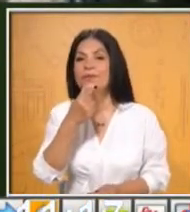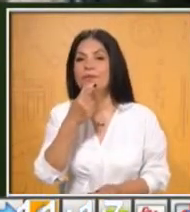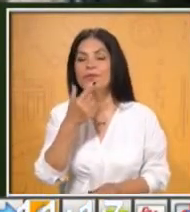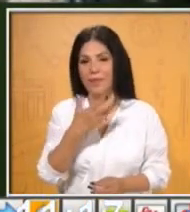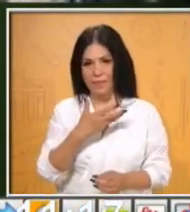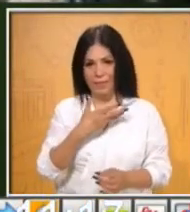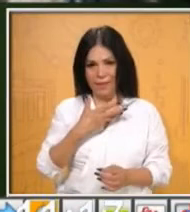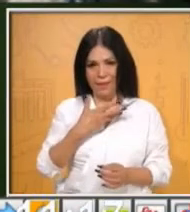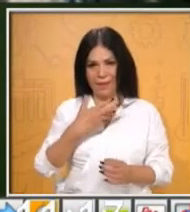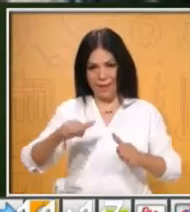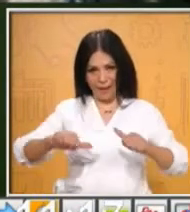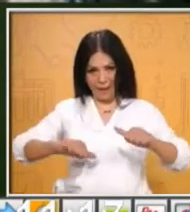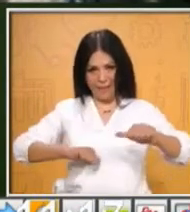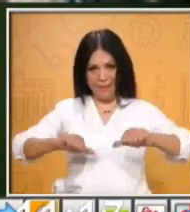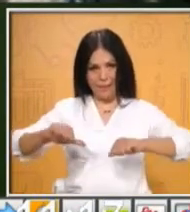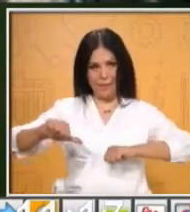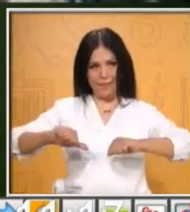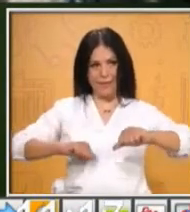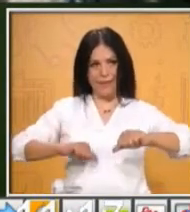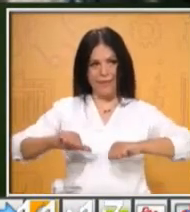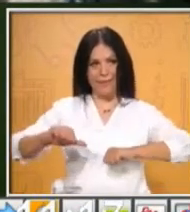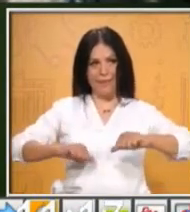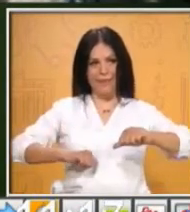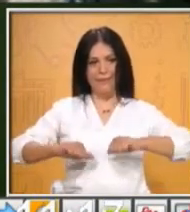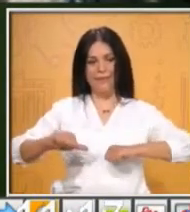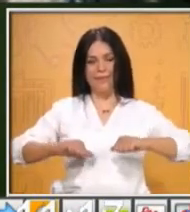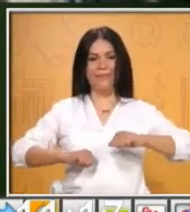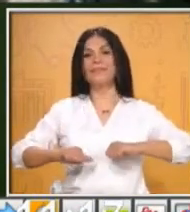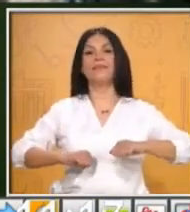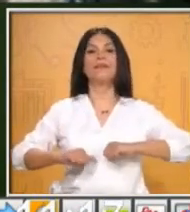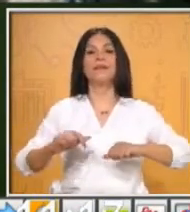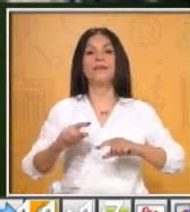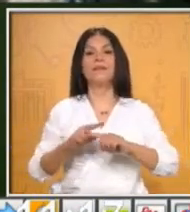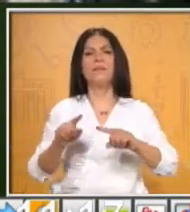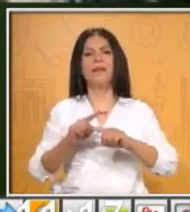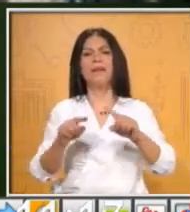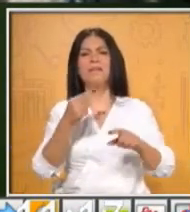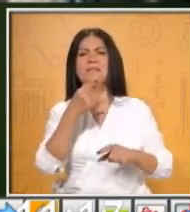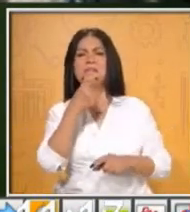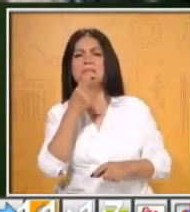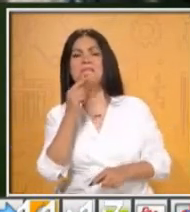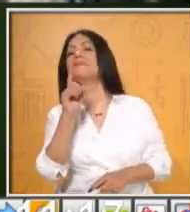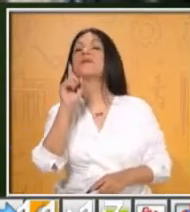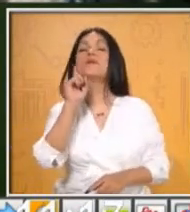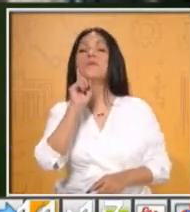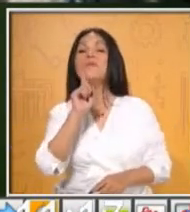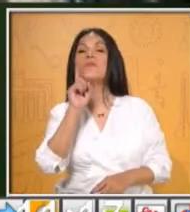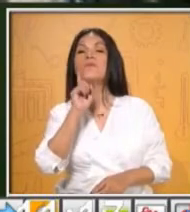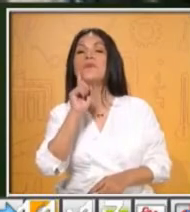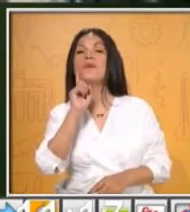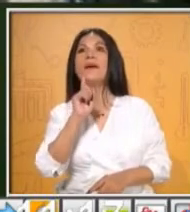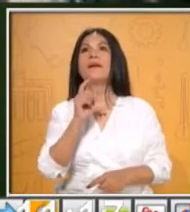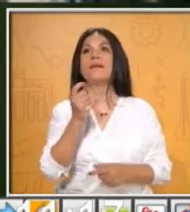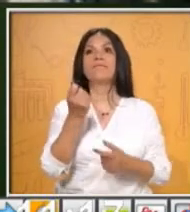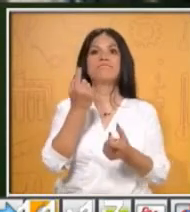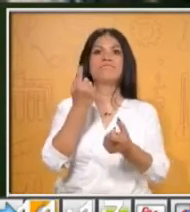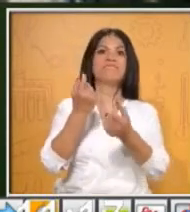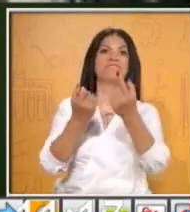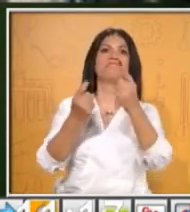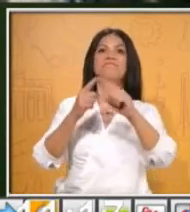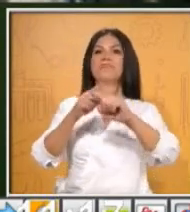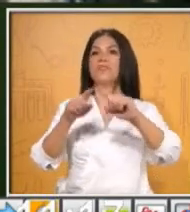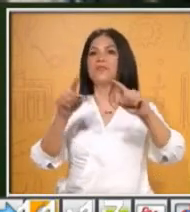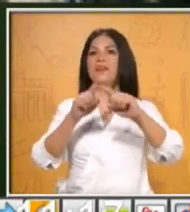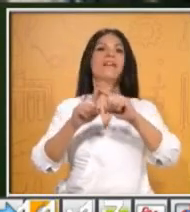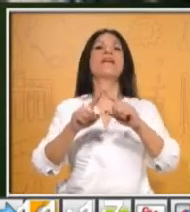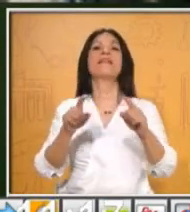ellas. Saluditos a Jana Yanet, a Gabriel de tercer año, a